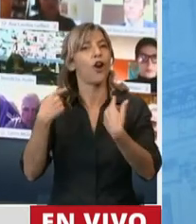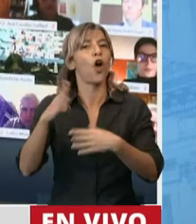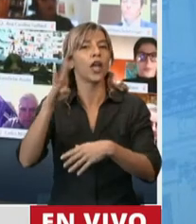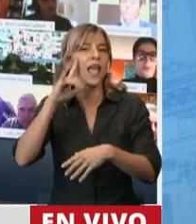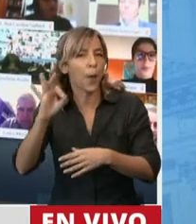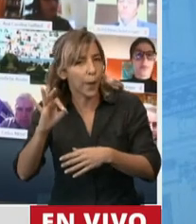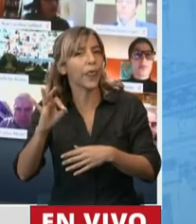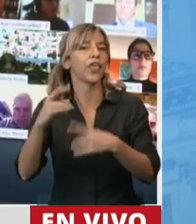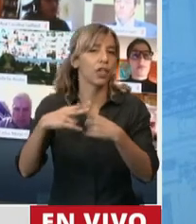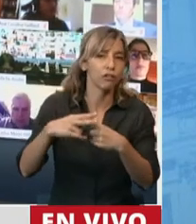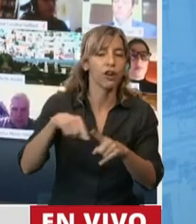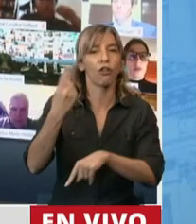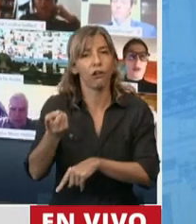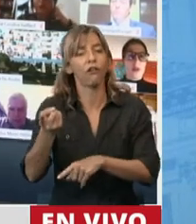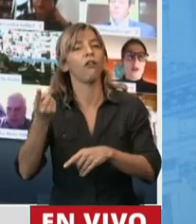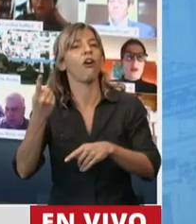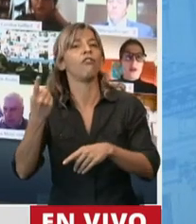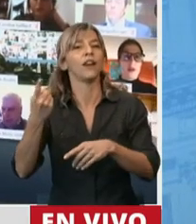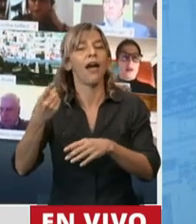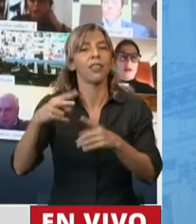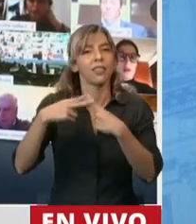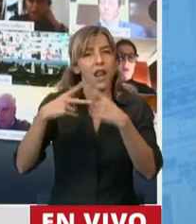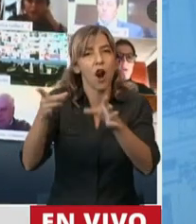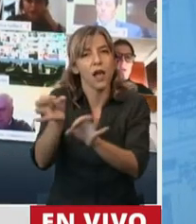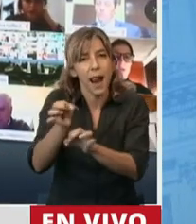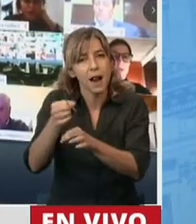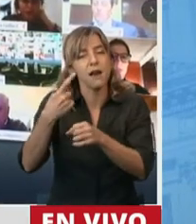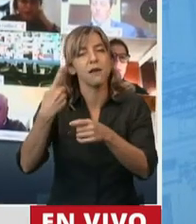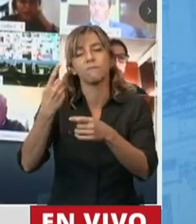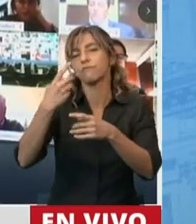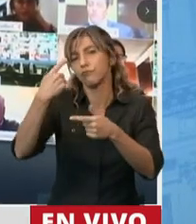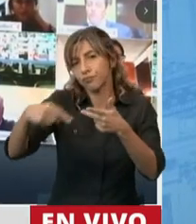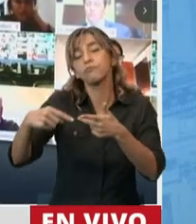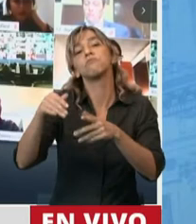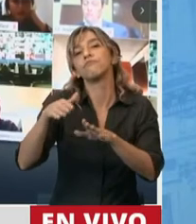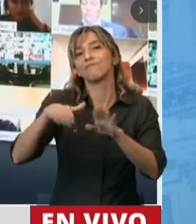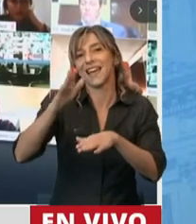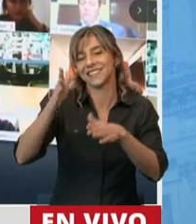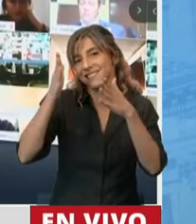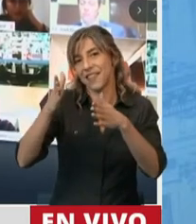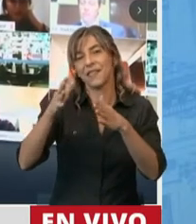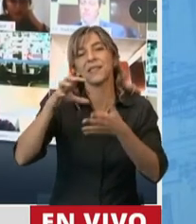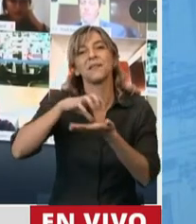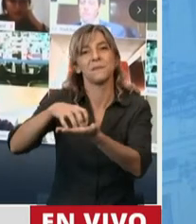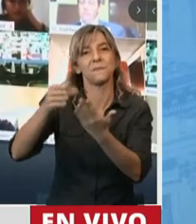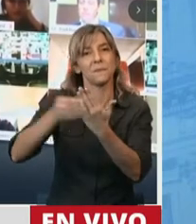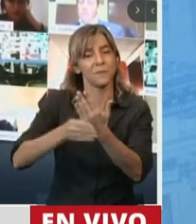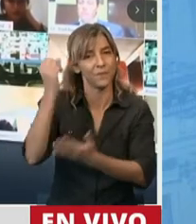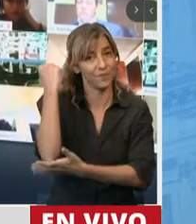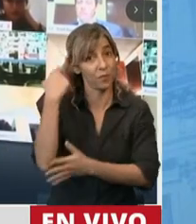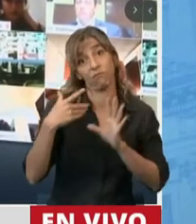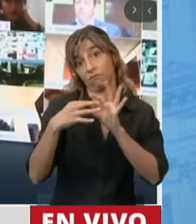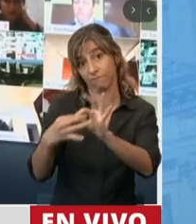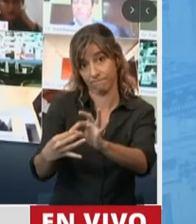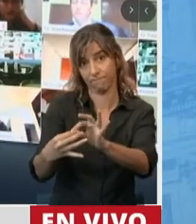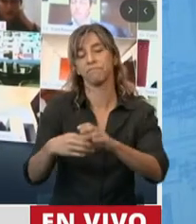nanotecnología en la sede del Ministerio de Economía. Aquella ley daba cuenta de la